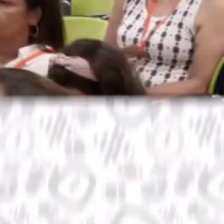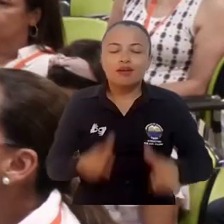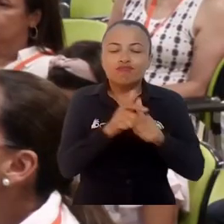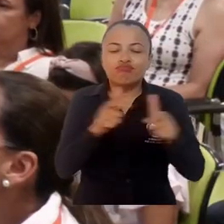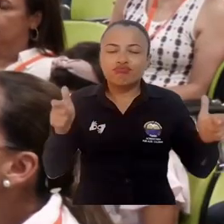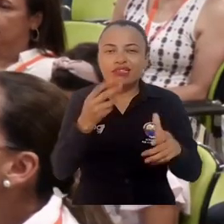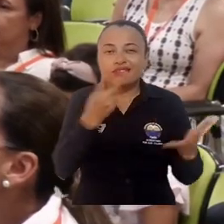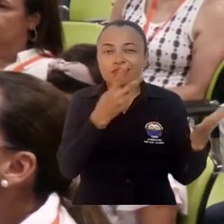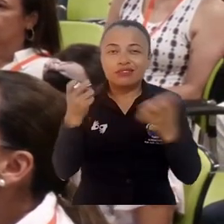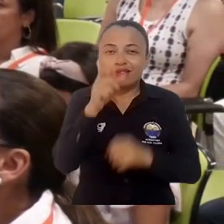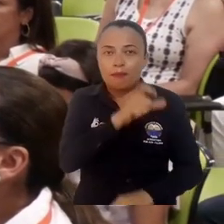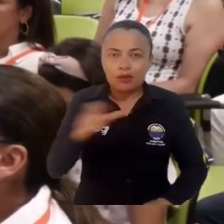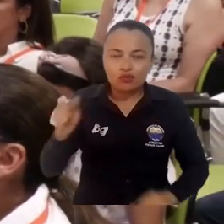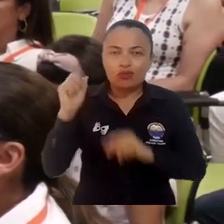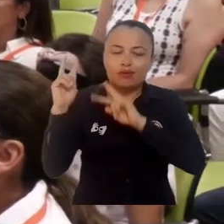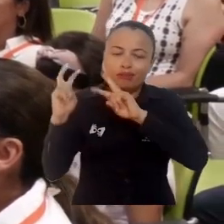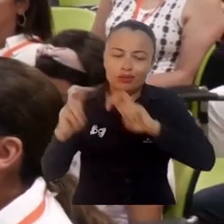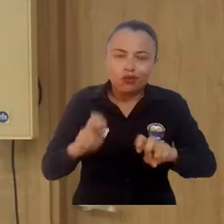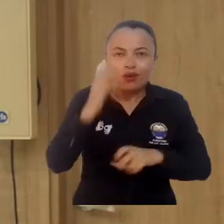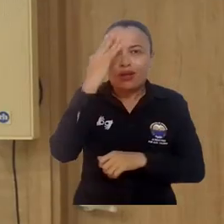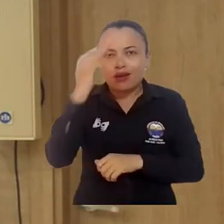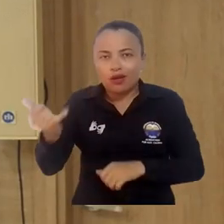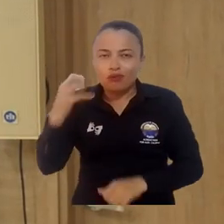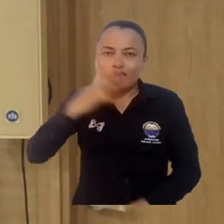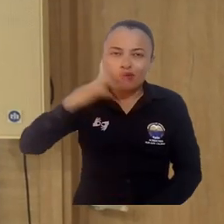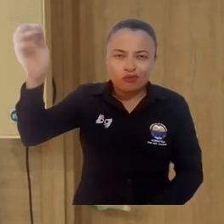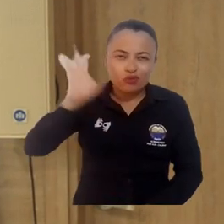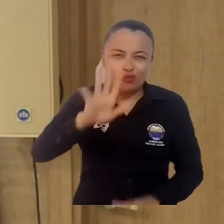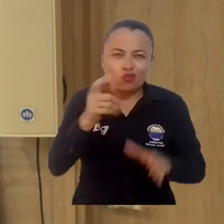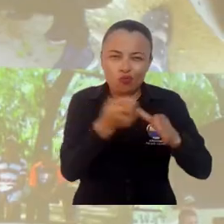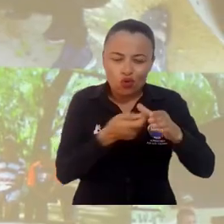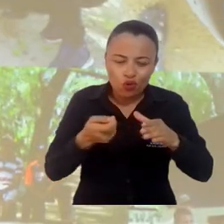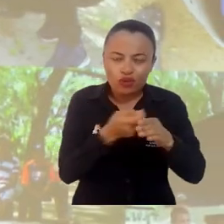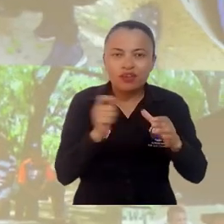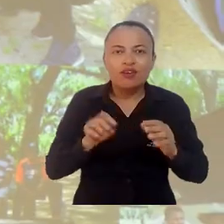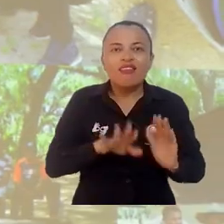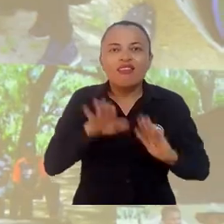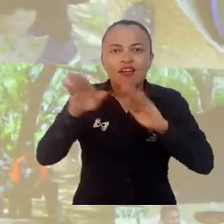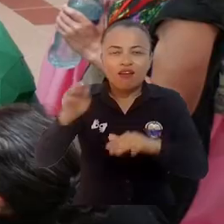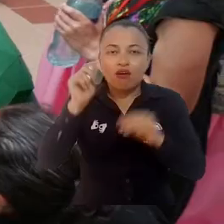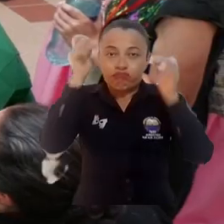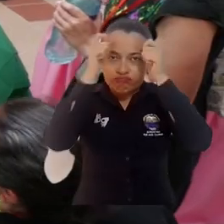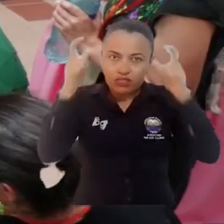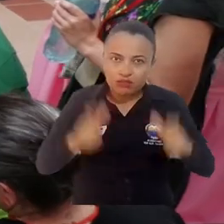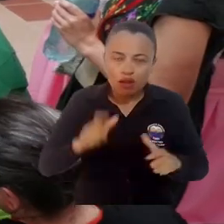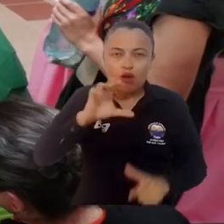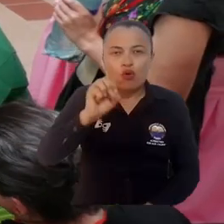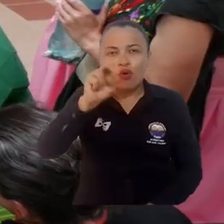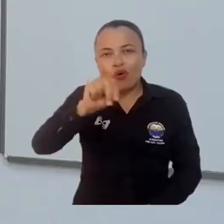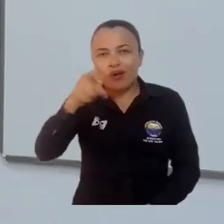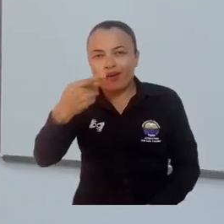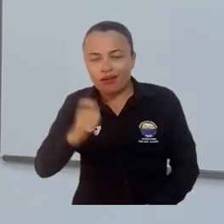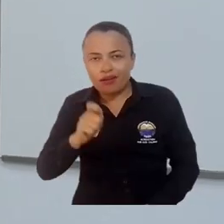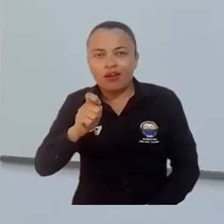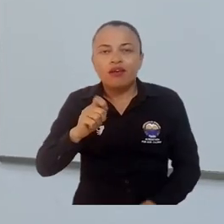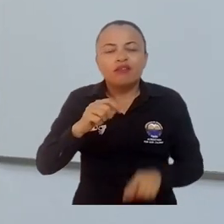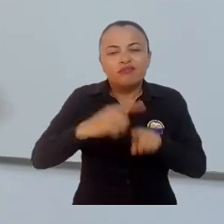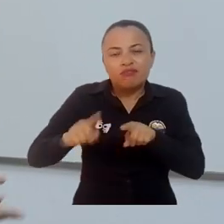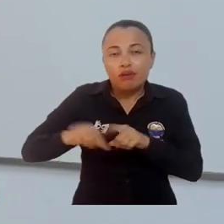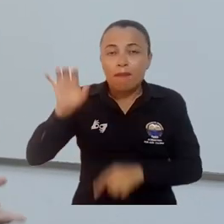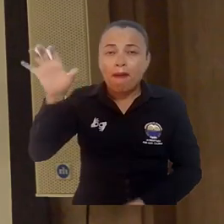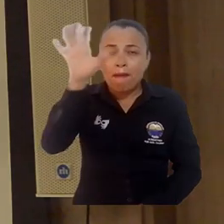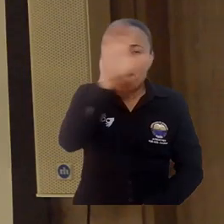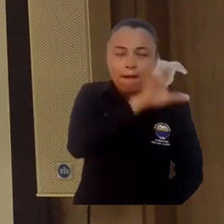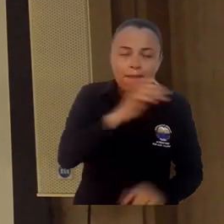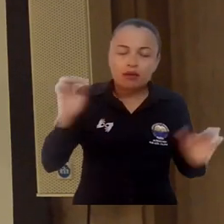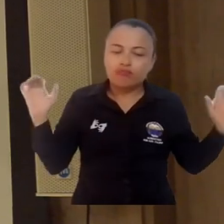Más de 700 personas, entre investigadores, académicos, profesionales de la biología, delegados estatales, ONG, provenientes